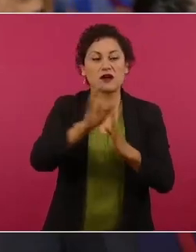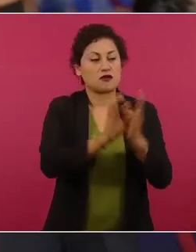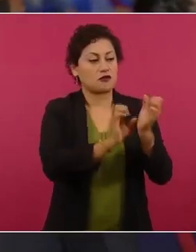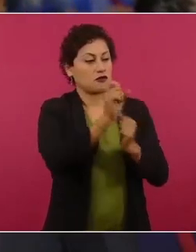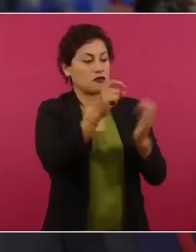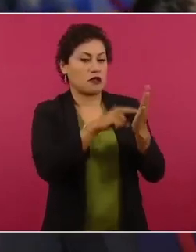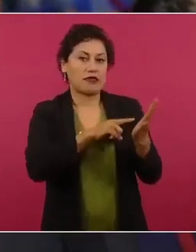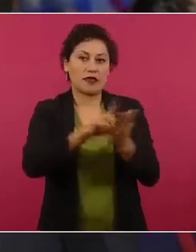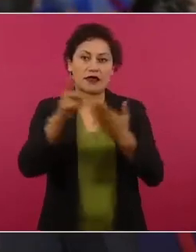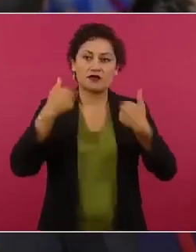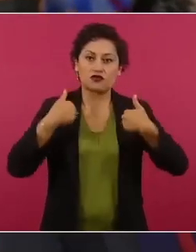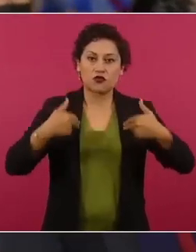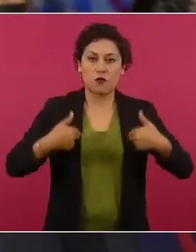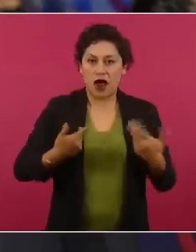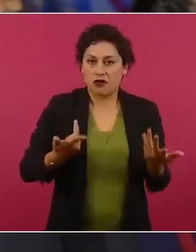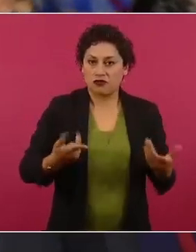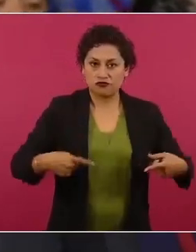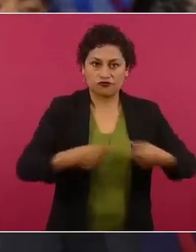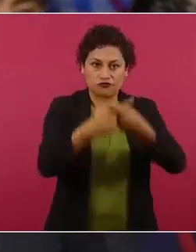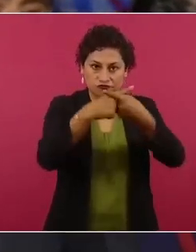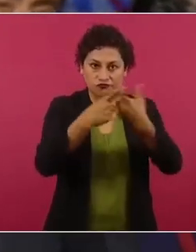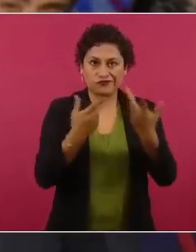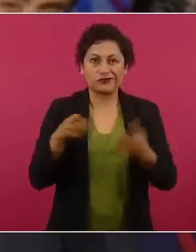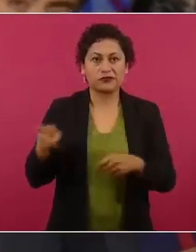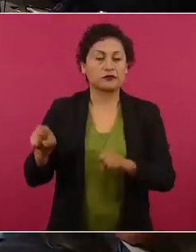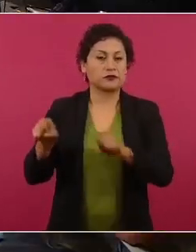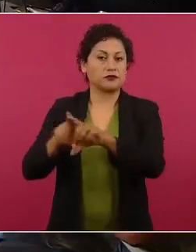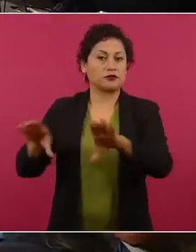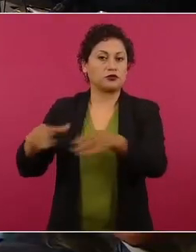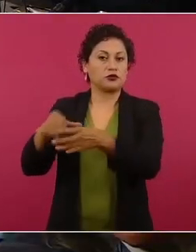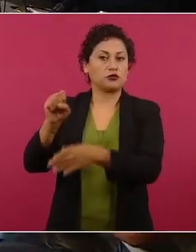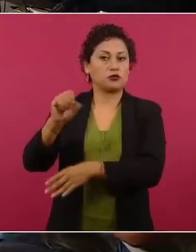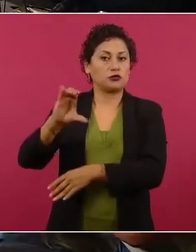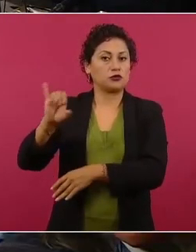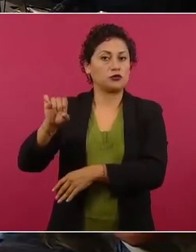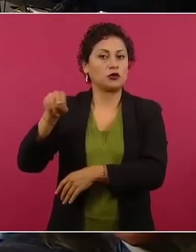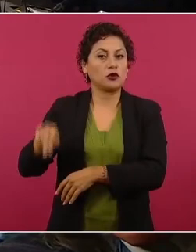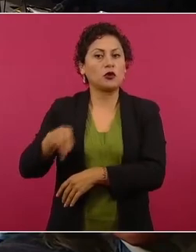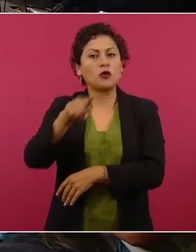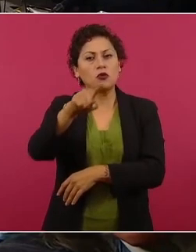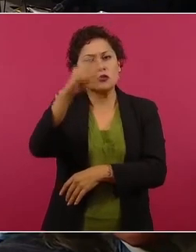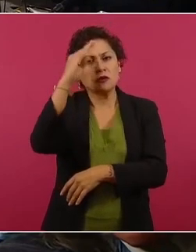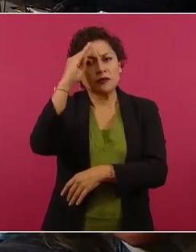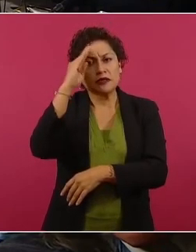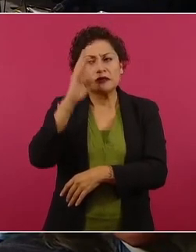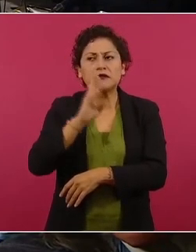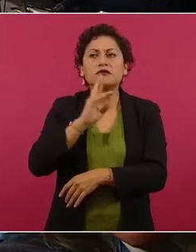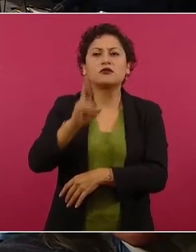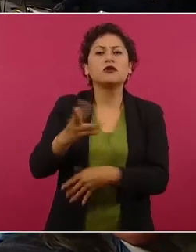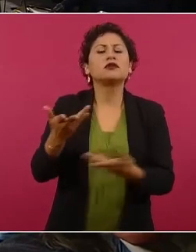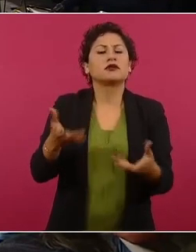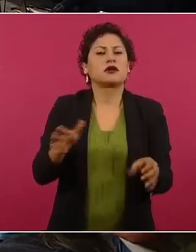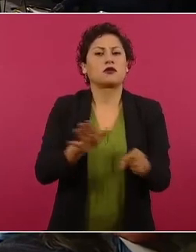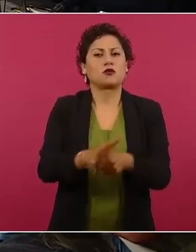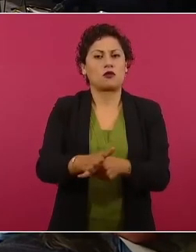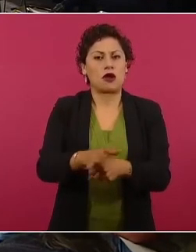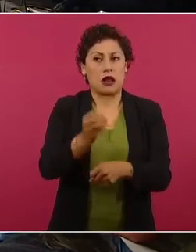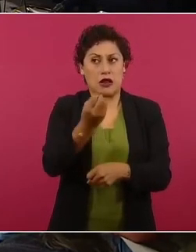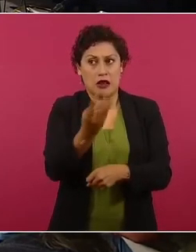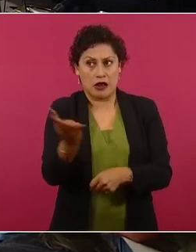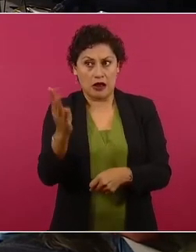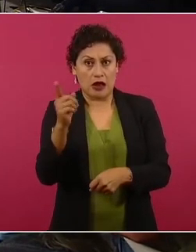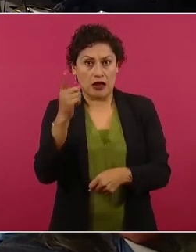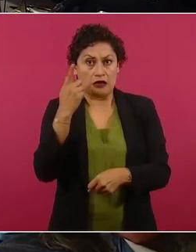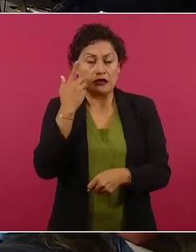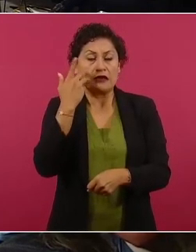esto en la Suprema Corte. ¿Qué les responde a ellas que han sido víctimas de esta medida cautelar que se pretende